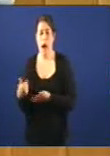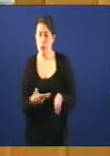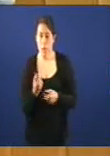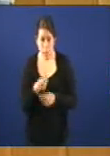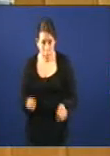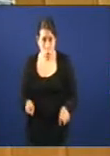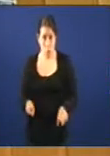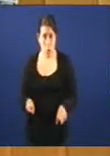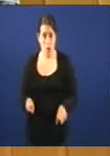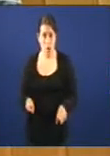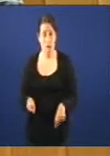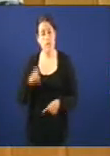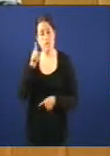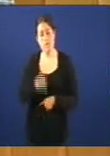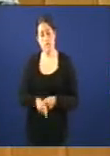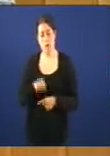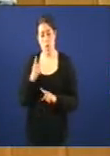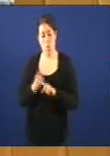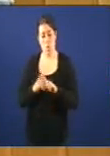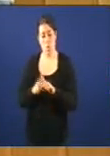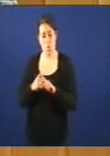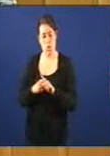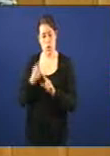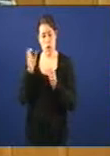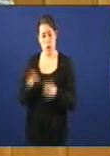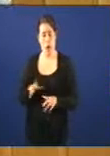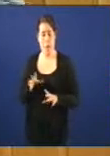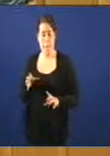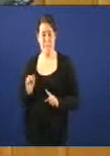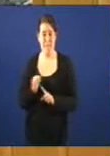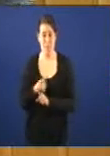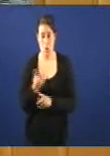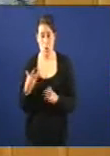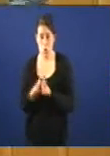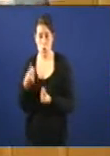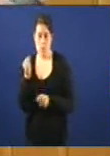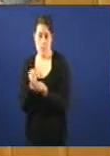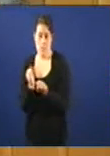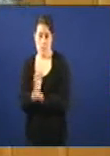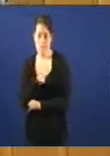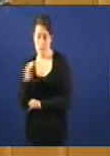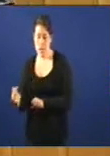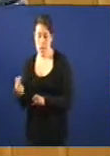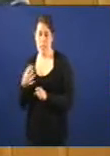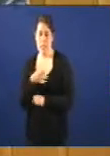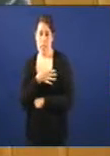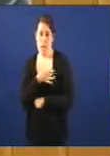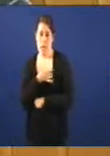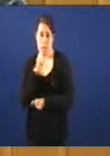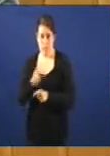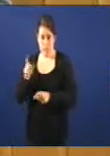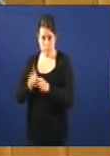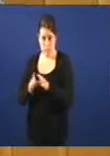non só eso, senón que utilizou a represión de forma brutal coas traballadoras e coos sindicalistas que as li xa topaban. Nos creemos